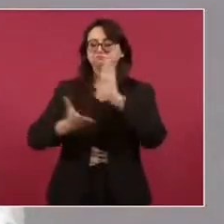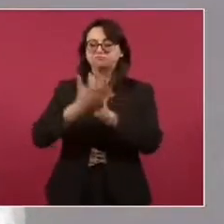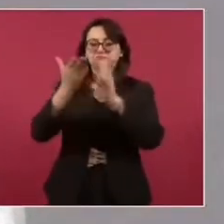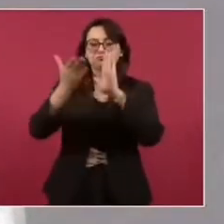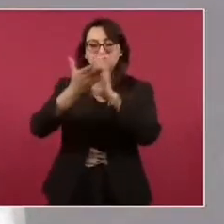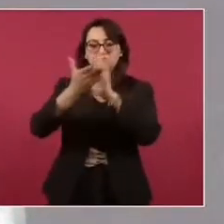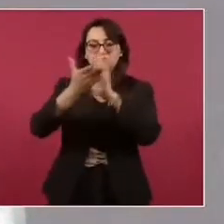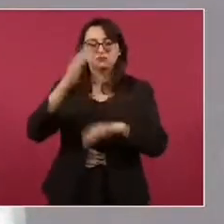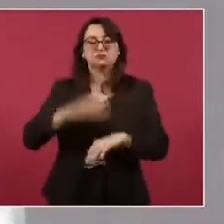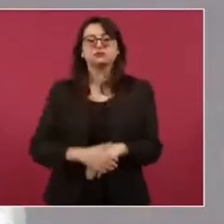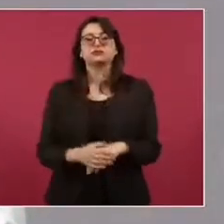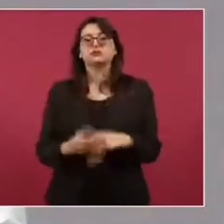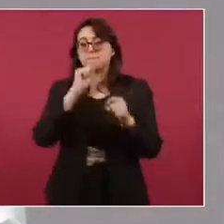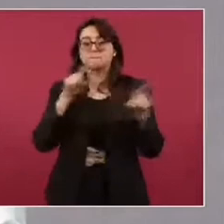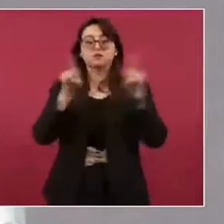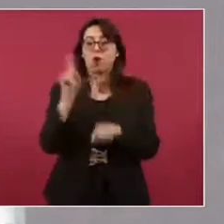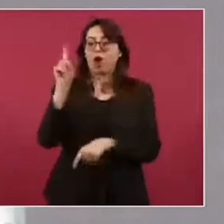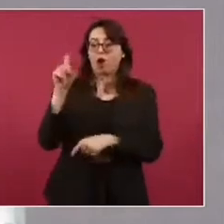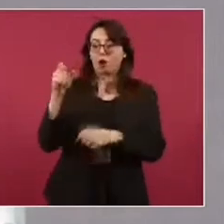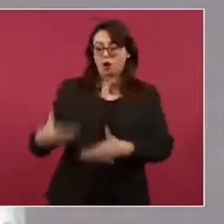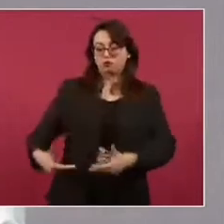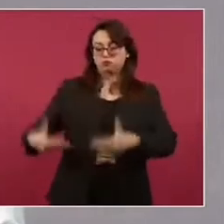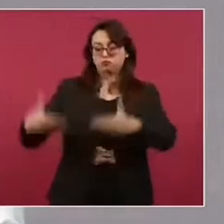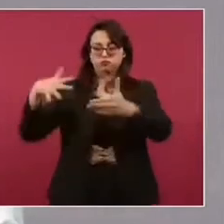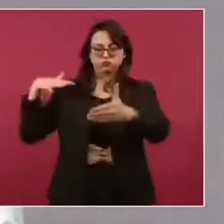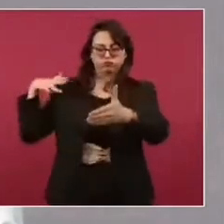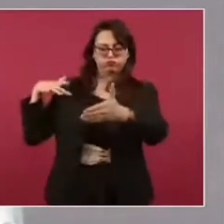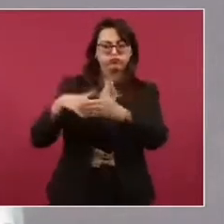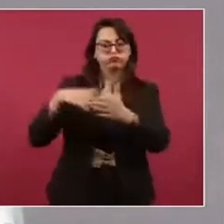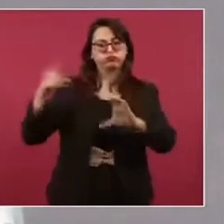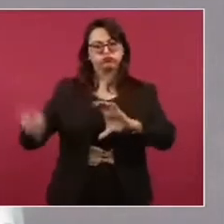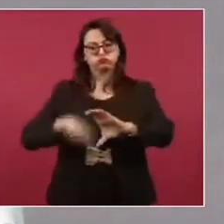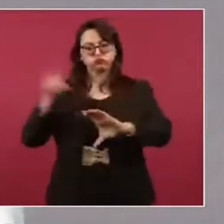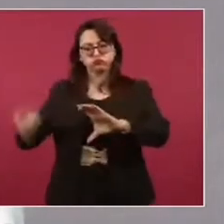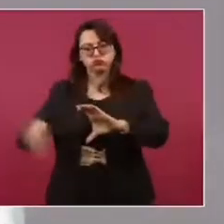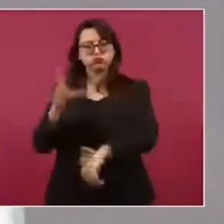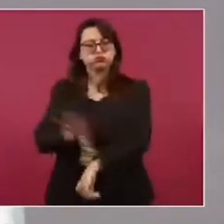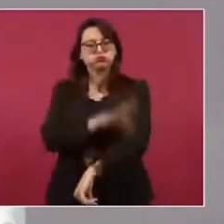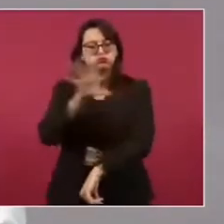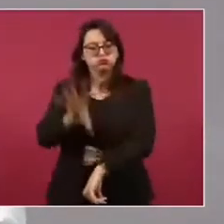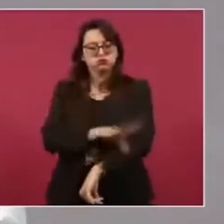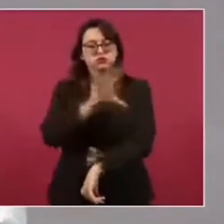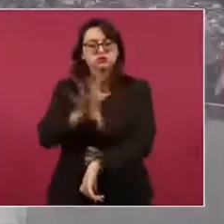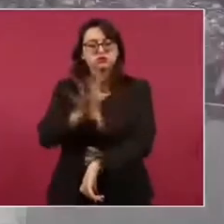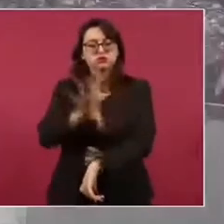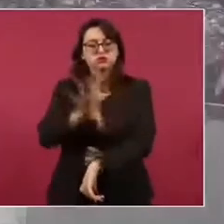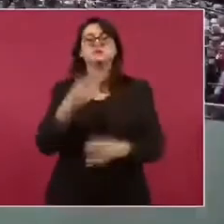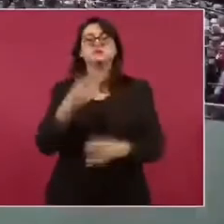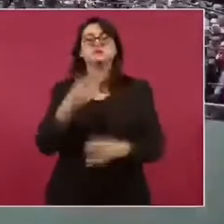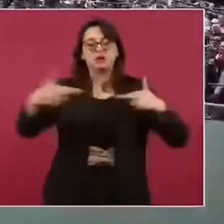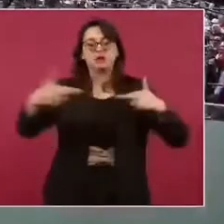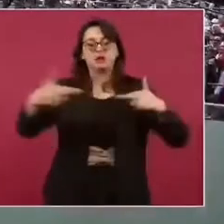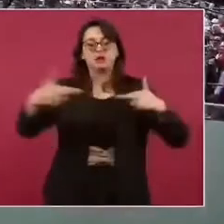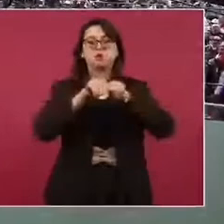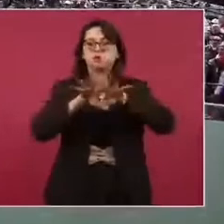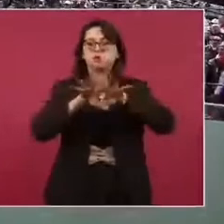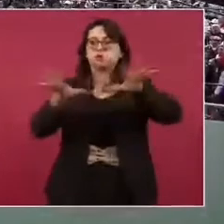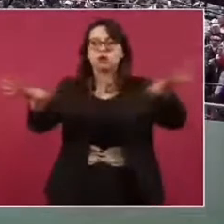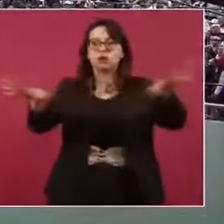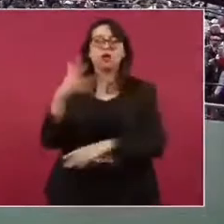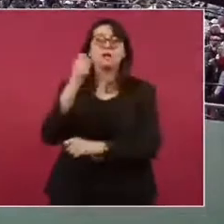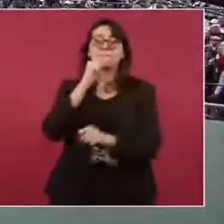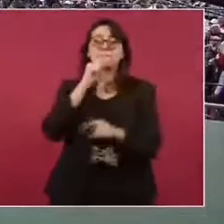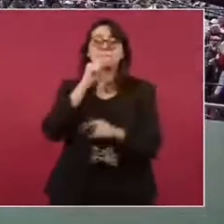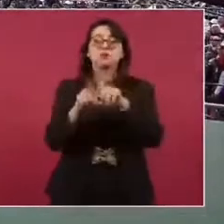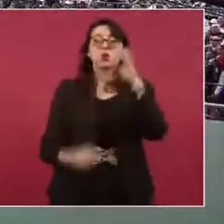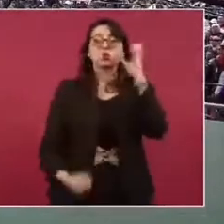construyen nuevas presas. Se mantienen y amplían las líneas de transmisión. Se instalan paneles